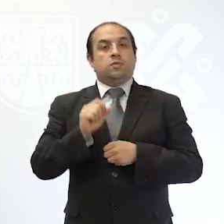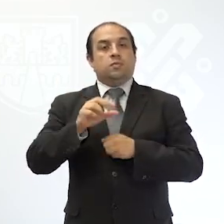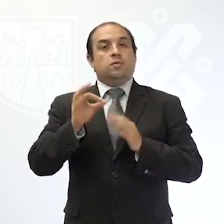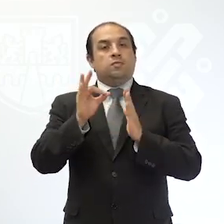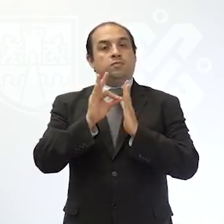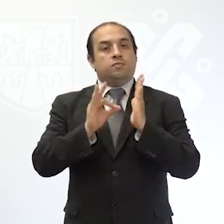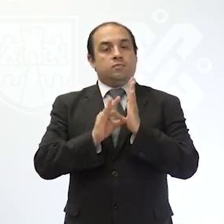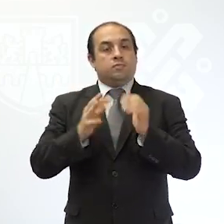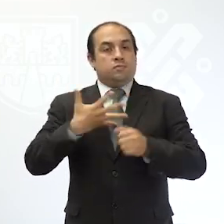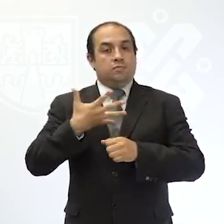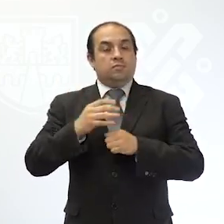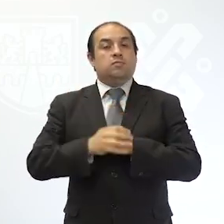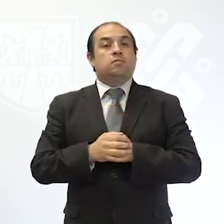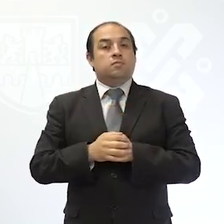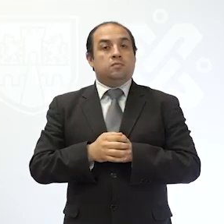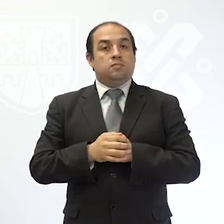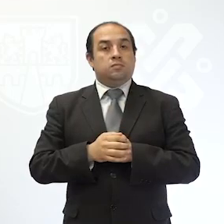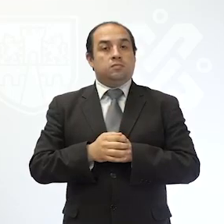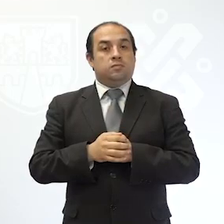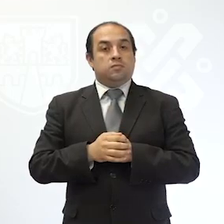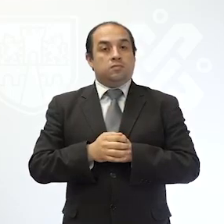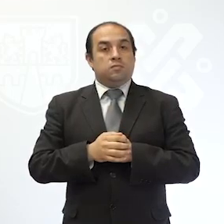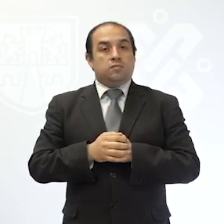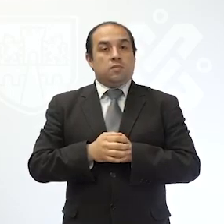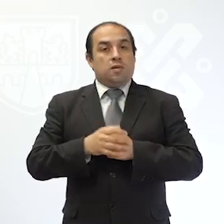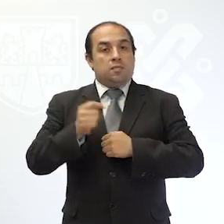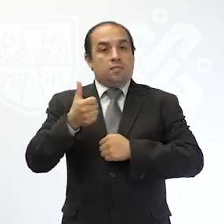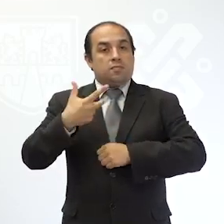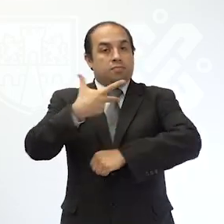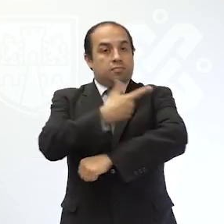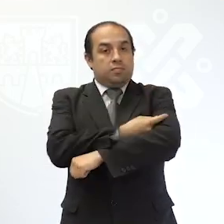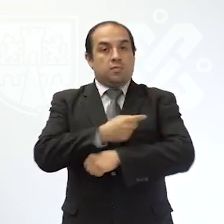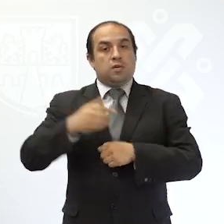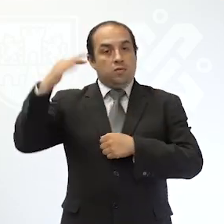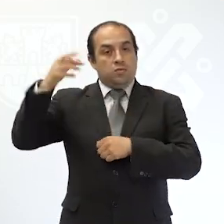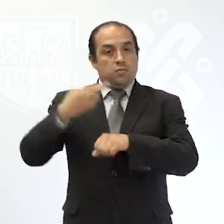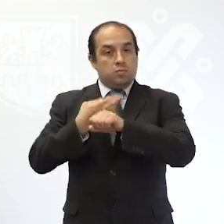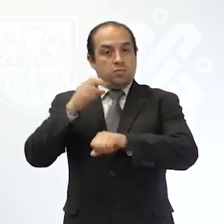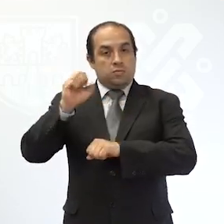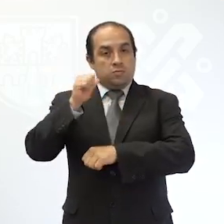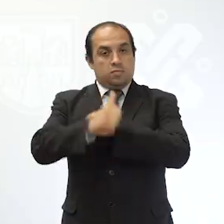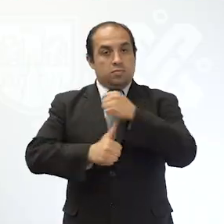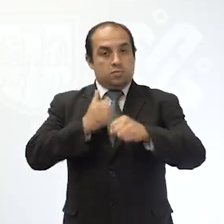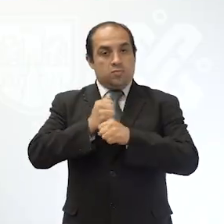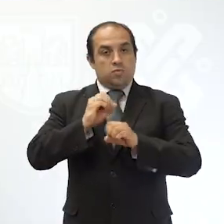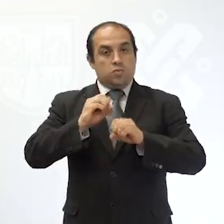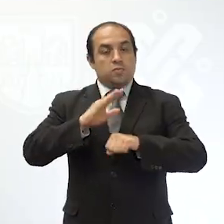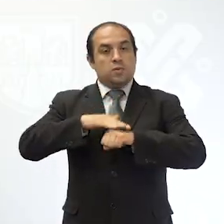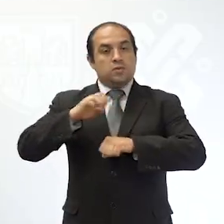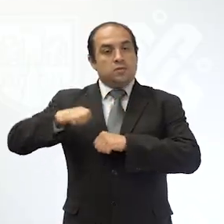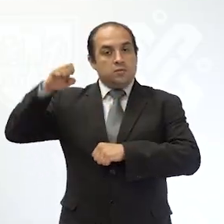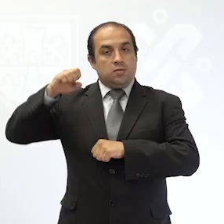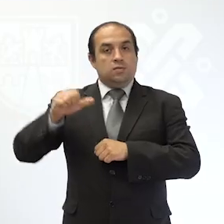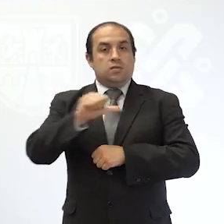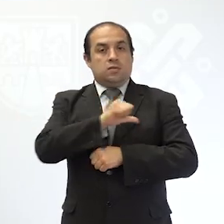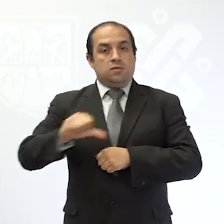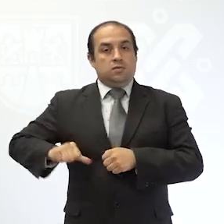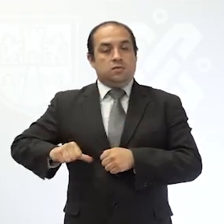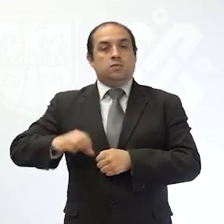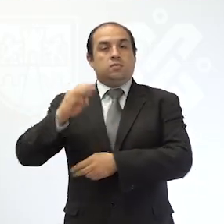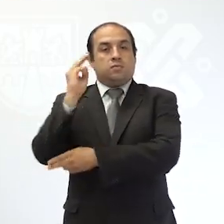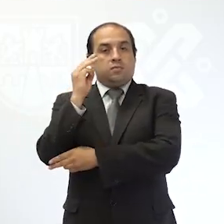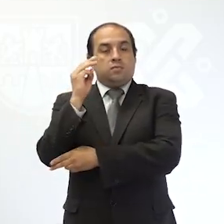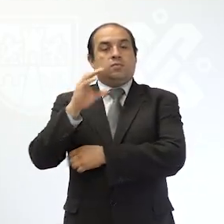fecha se han vacunado con su primera dosis casi todos los adultos mayores de 60 años y más de las alcaldías de Milpalta,